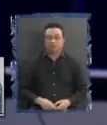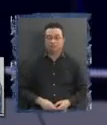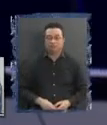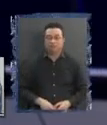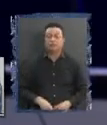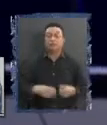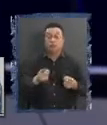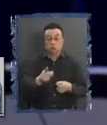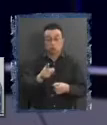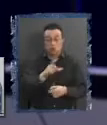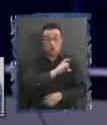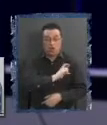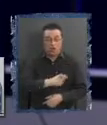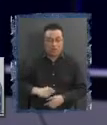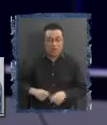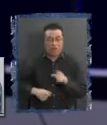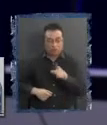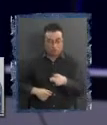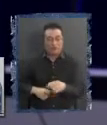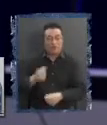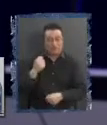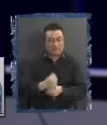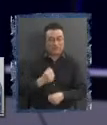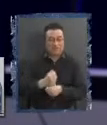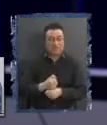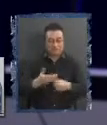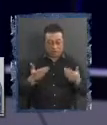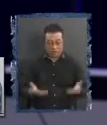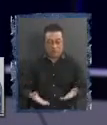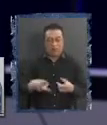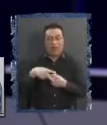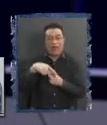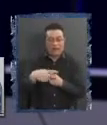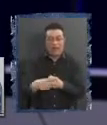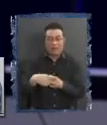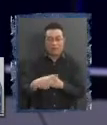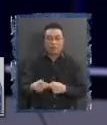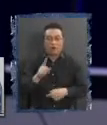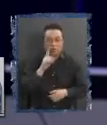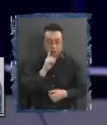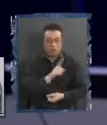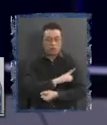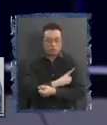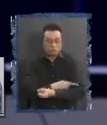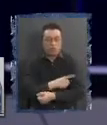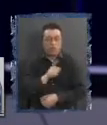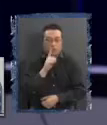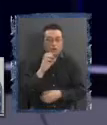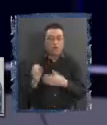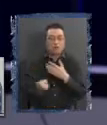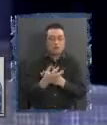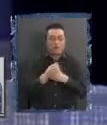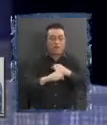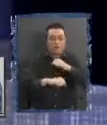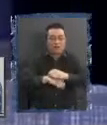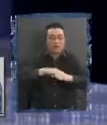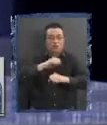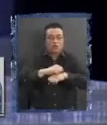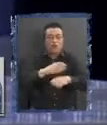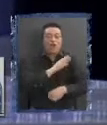trabajando justamente con las herramientas que tiene usted y las atribuciones que tiene en estructura de gobernadores, ¿le dan más